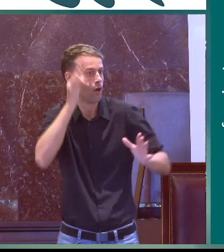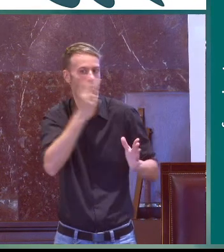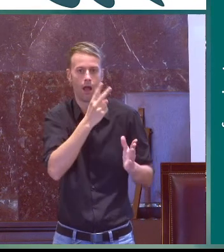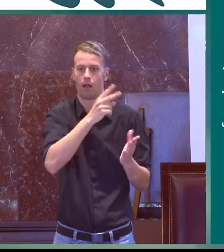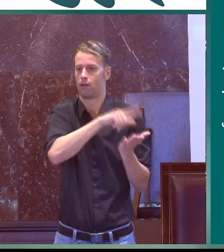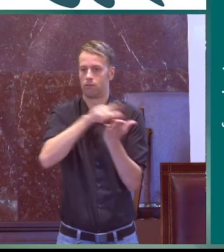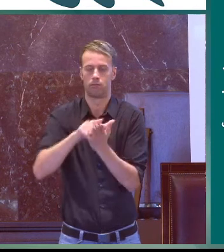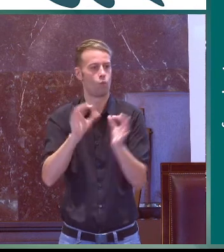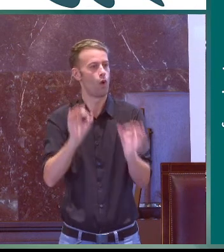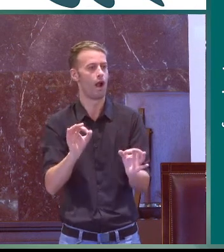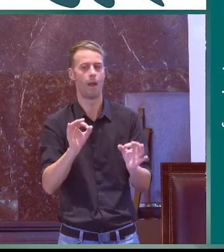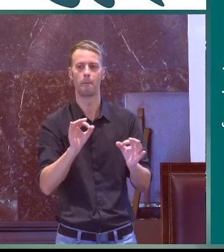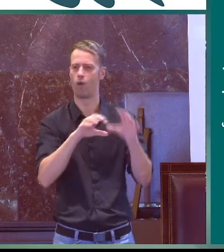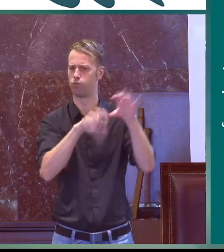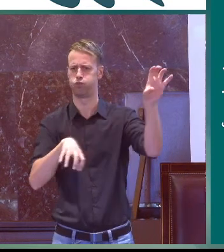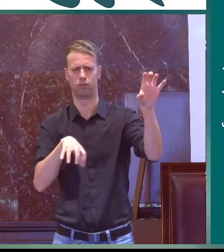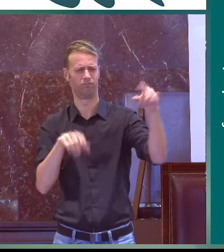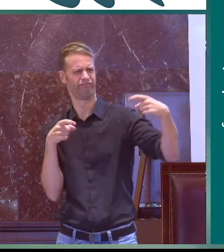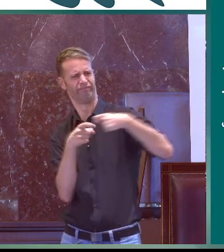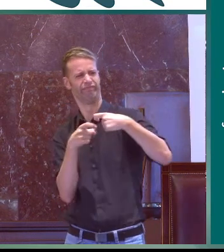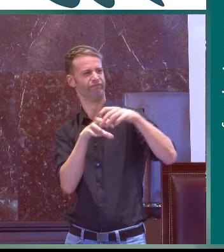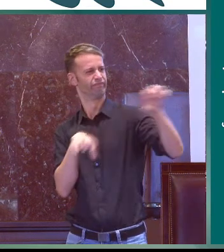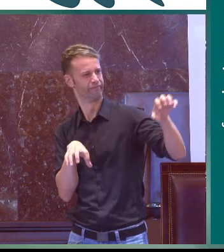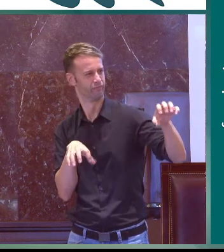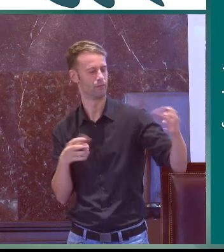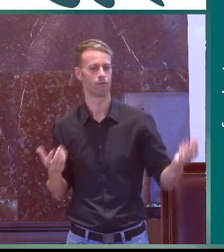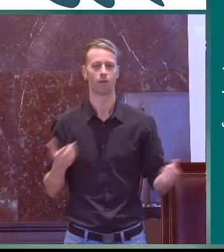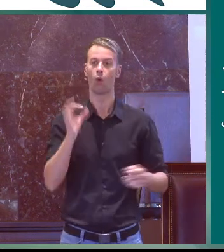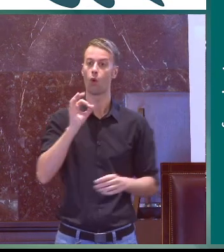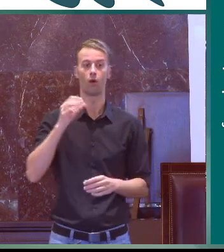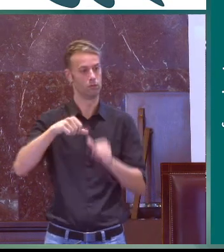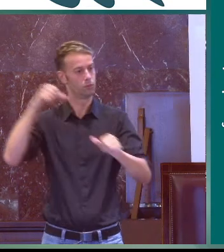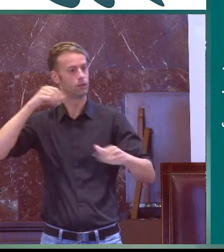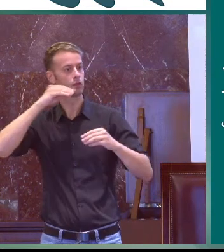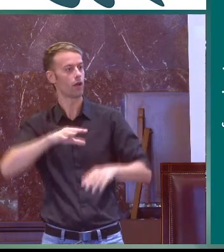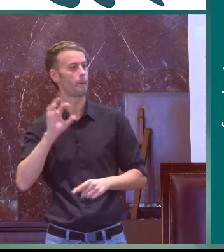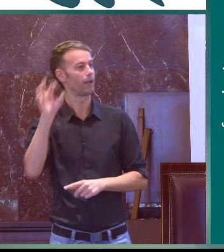comparten el mismo idioma en teoría son dos lenguas iguales pero sin embargo están enfrentados